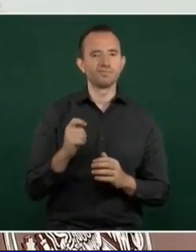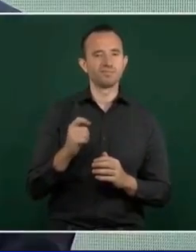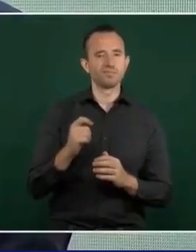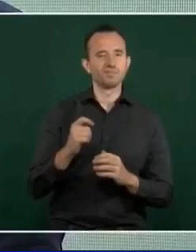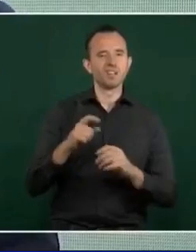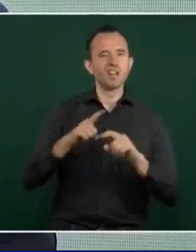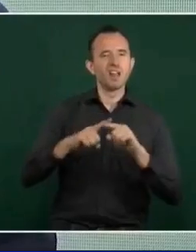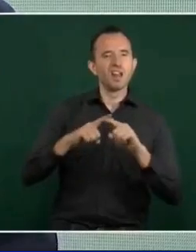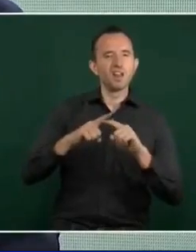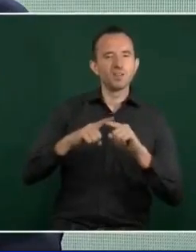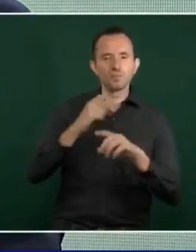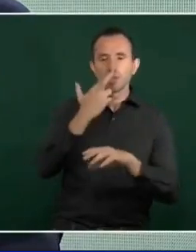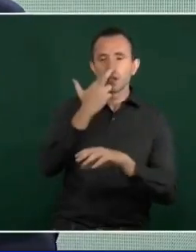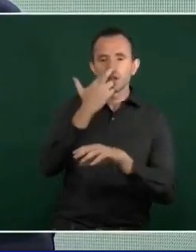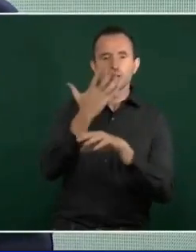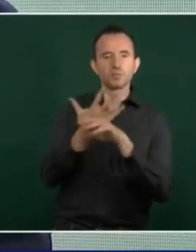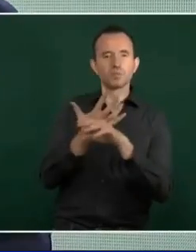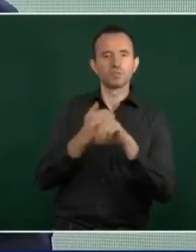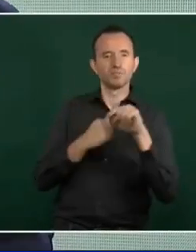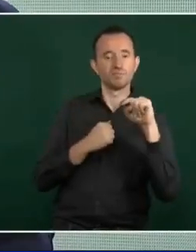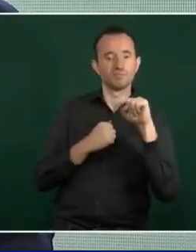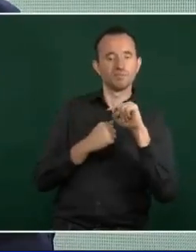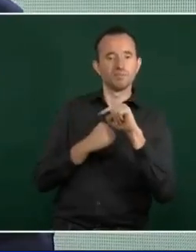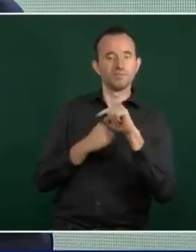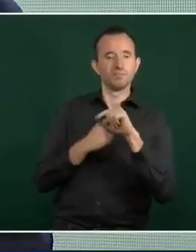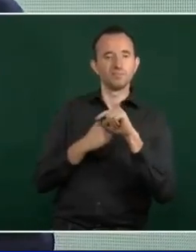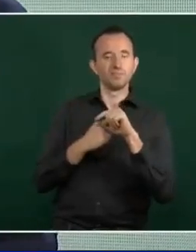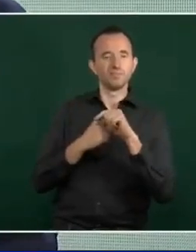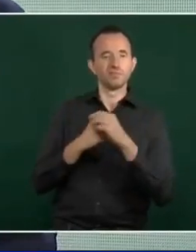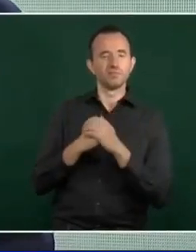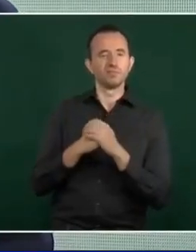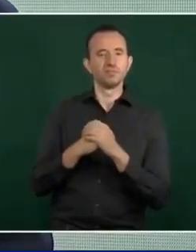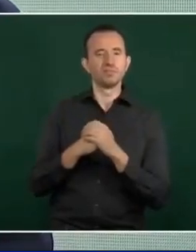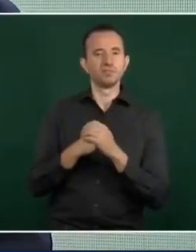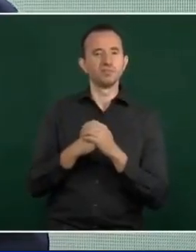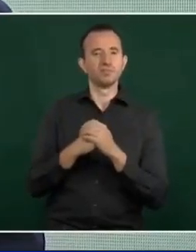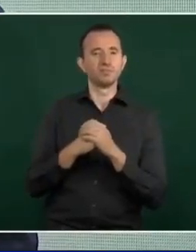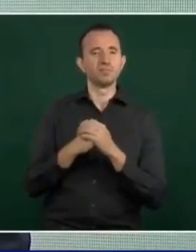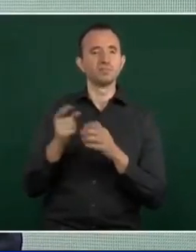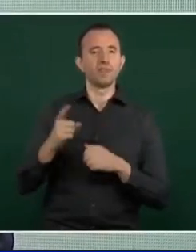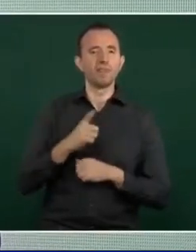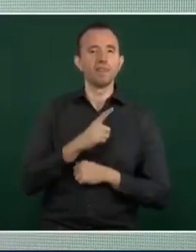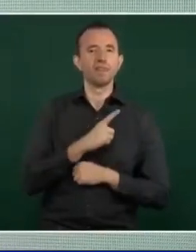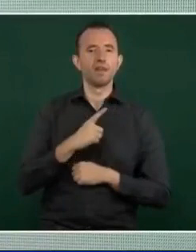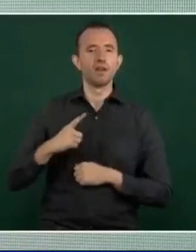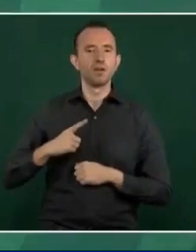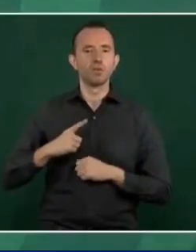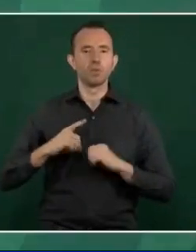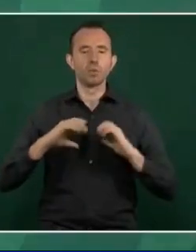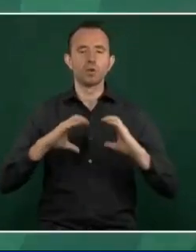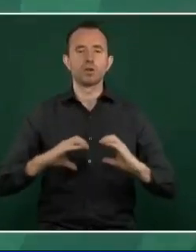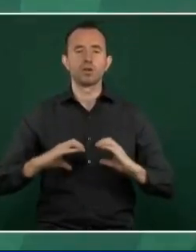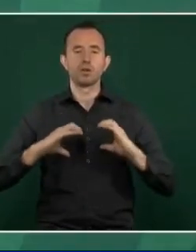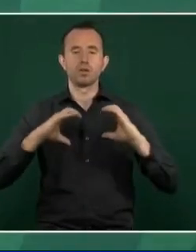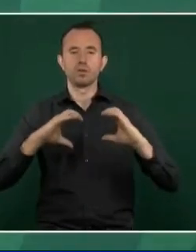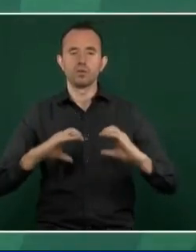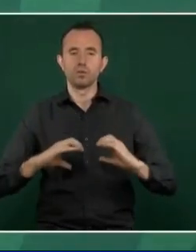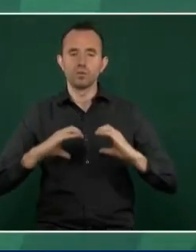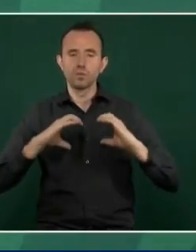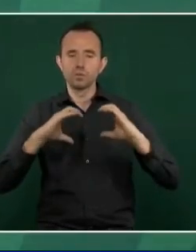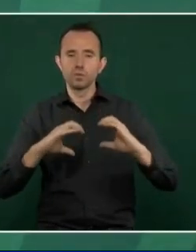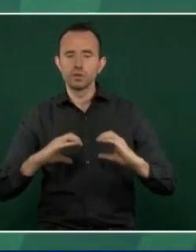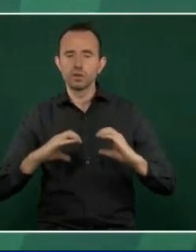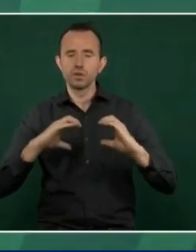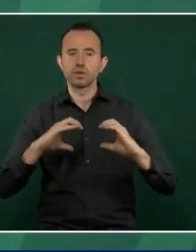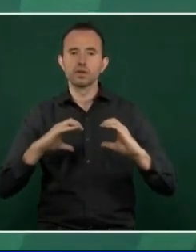cuide lo que se ha dado en llamar el